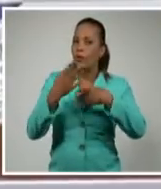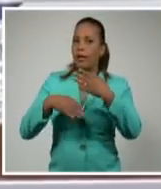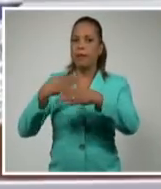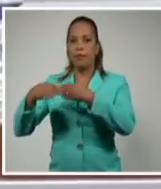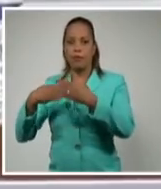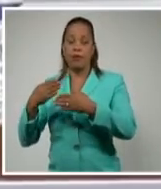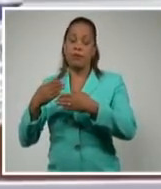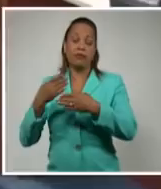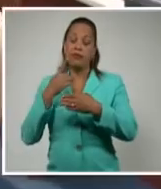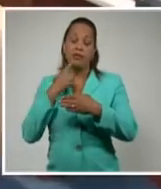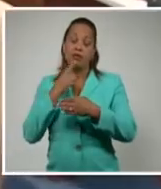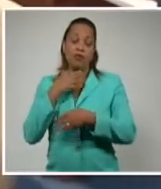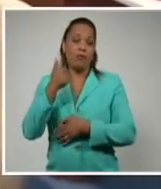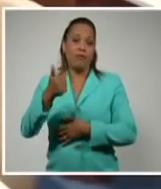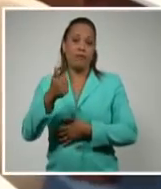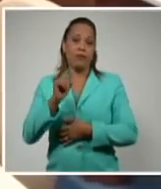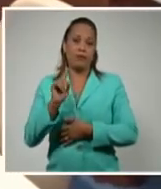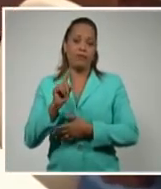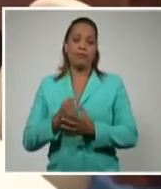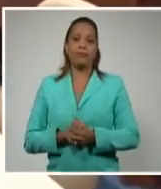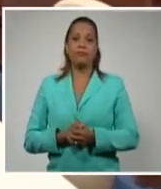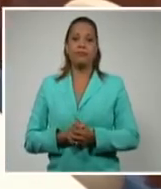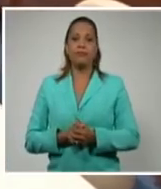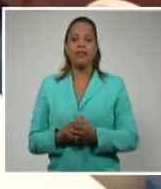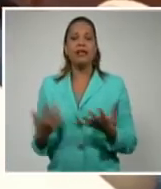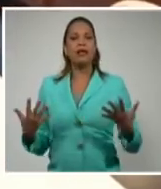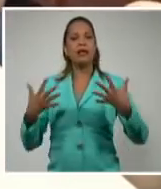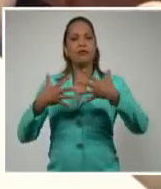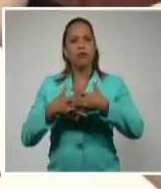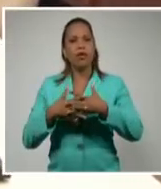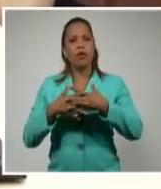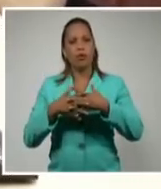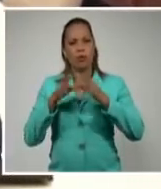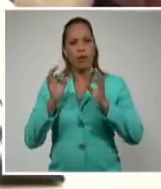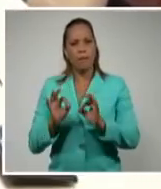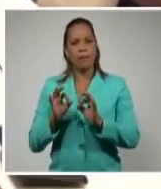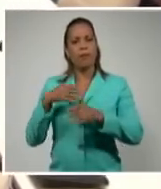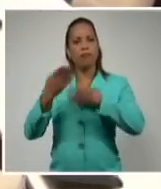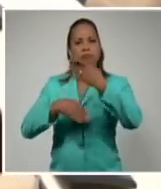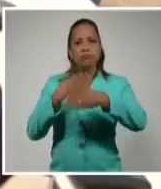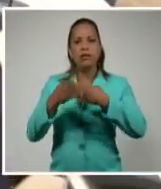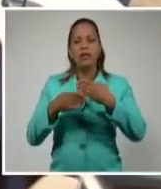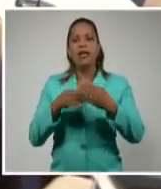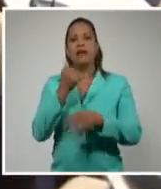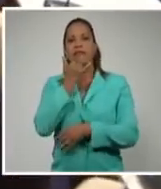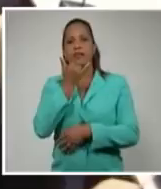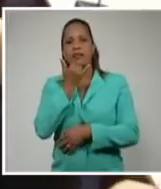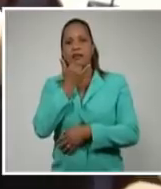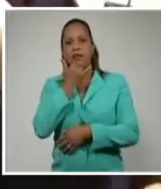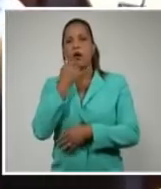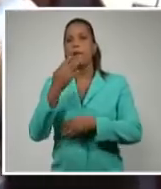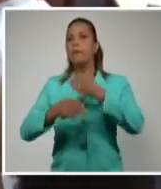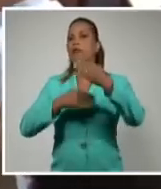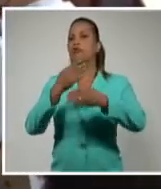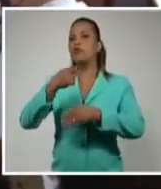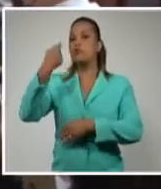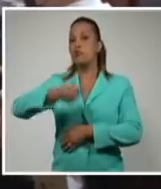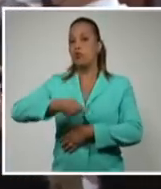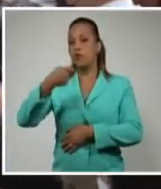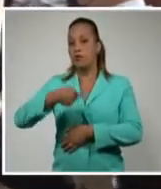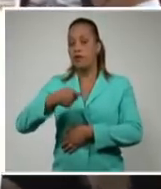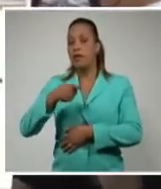estamos en el camino correcto. Muy relacionado con este tema están las deficiencias en los procesos judiciales en materia